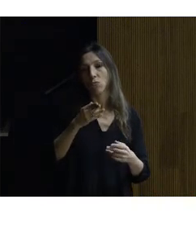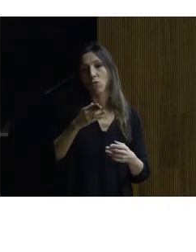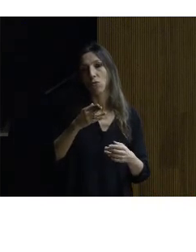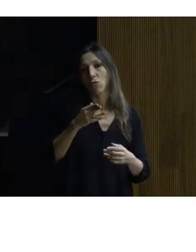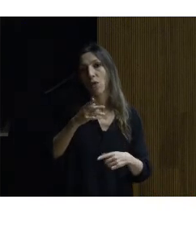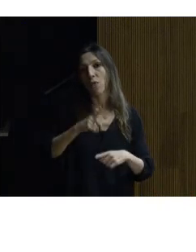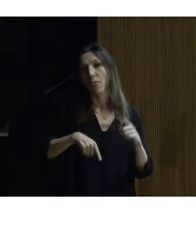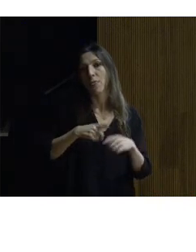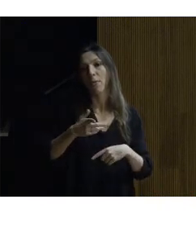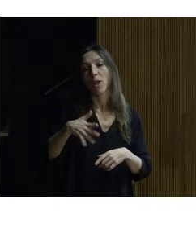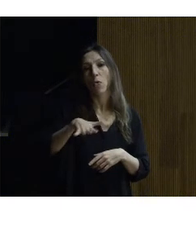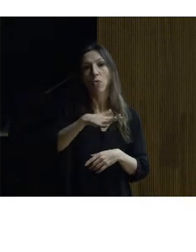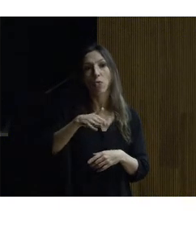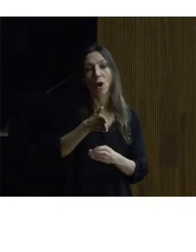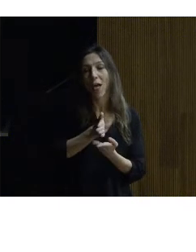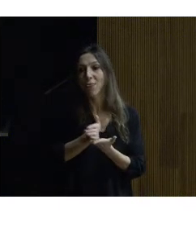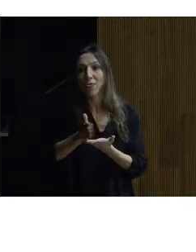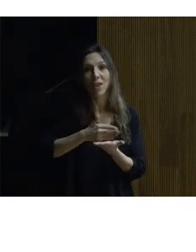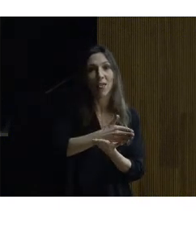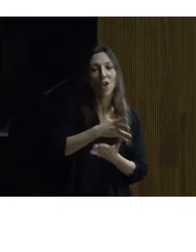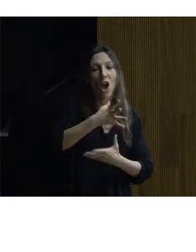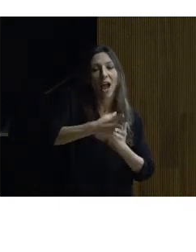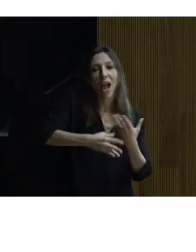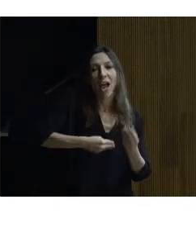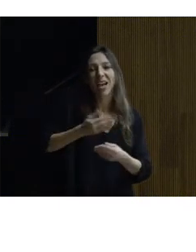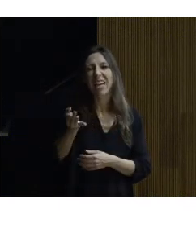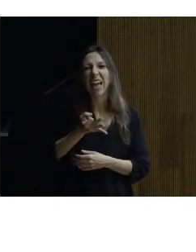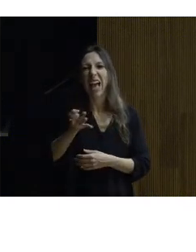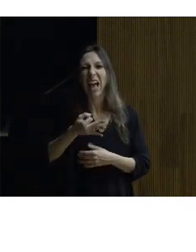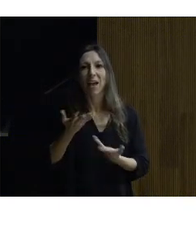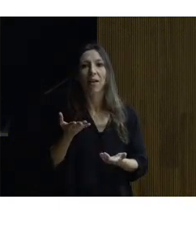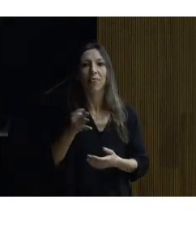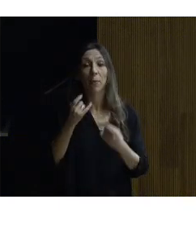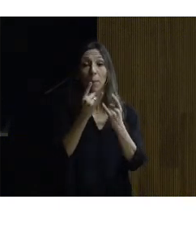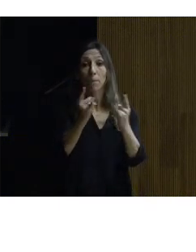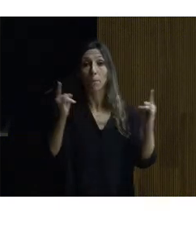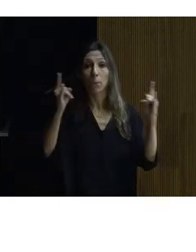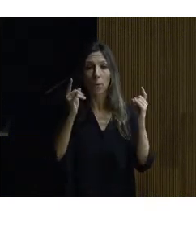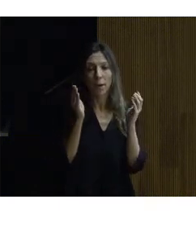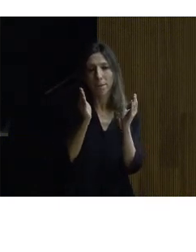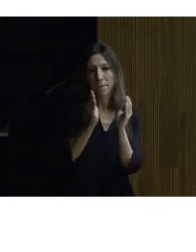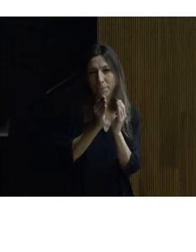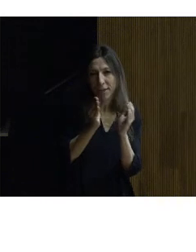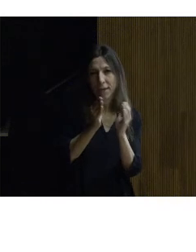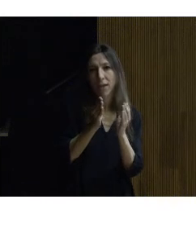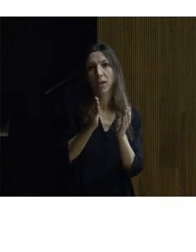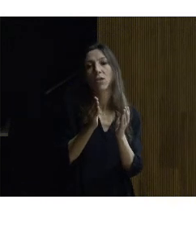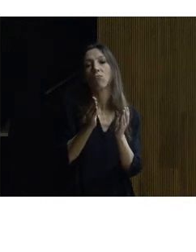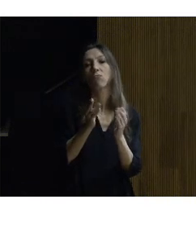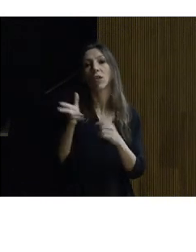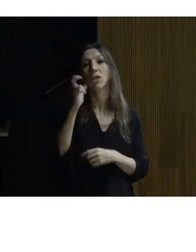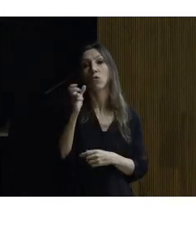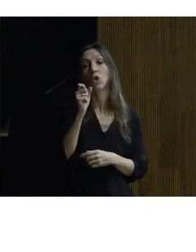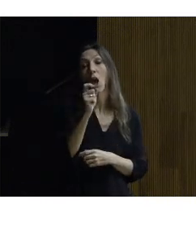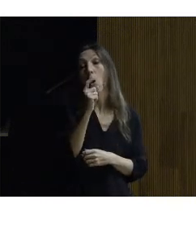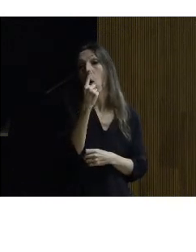direcciones bueno pues lo que hacemos es colocar un bucle magnético pequeño focalizado solamente lo puede escuchar quien lleve un receptor son equipos